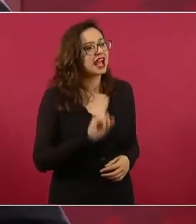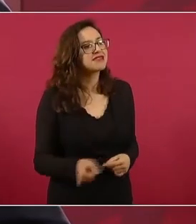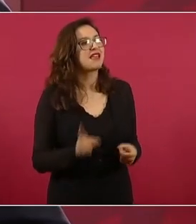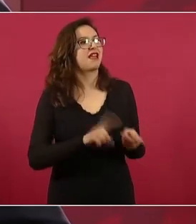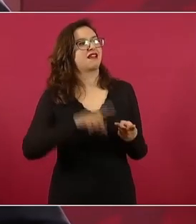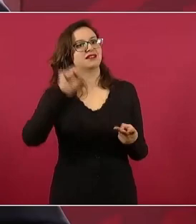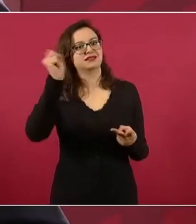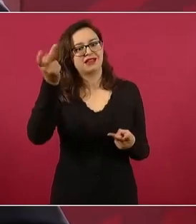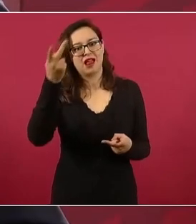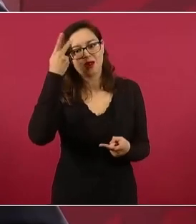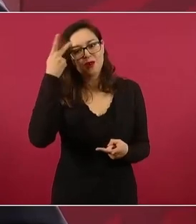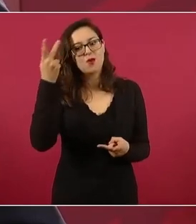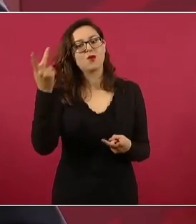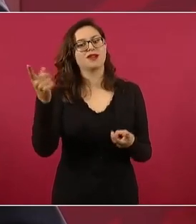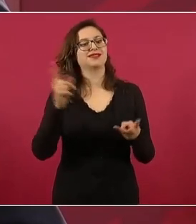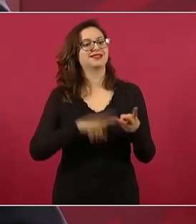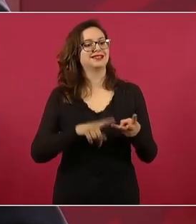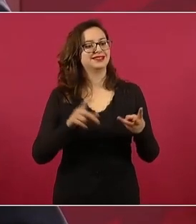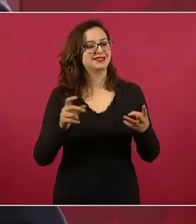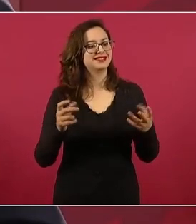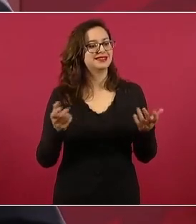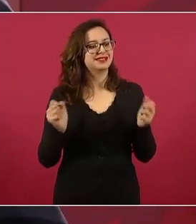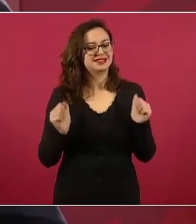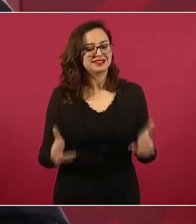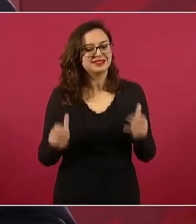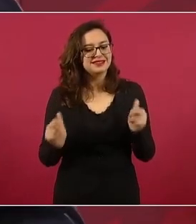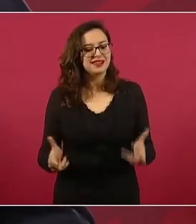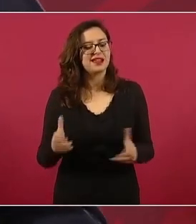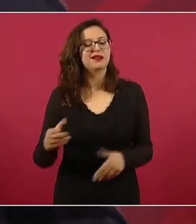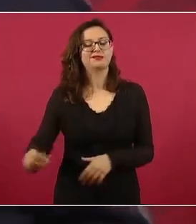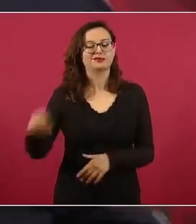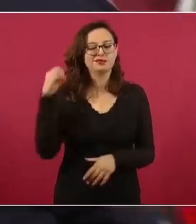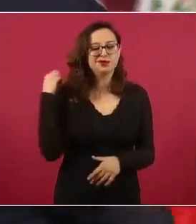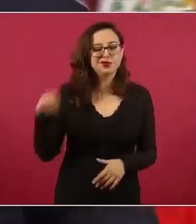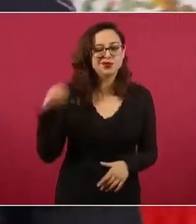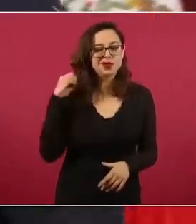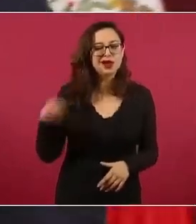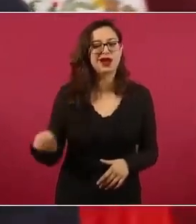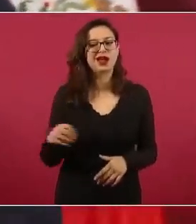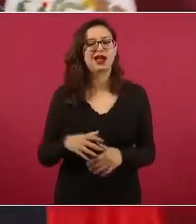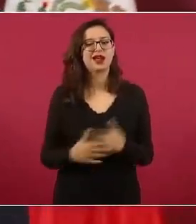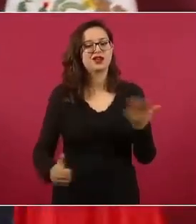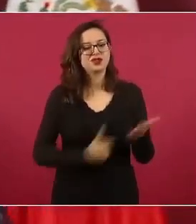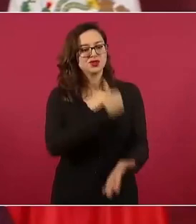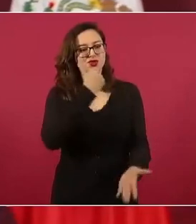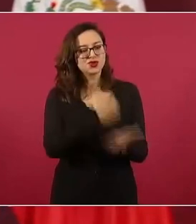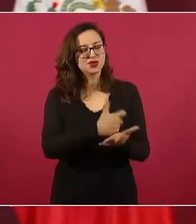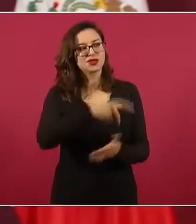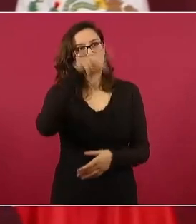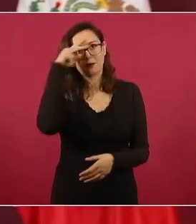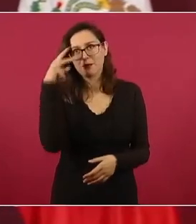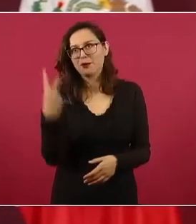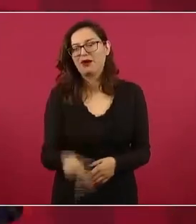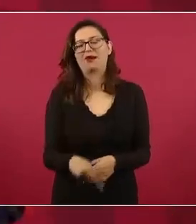Luis y Chiapas y Oaxaca la Ciudad de México